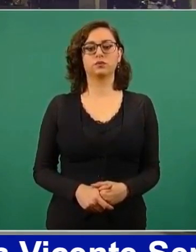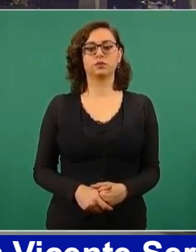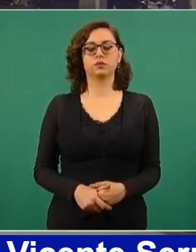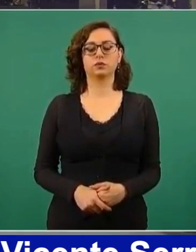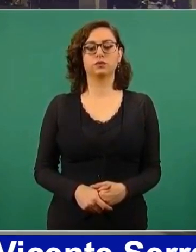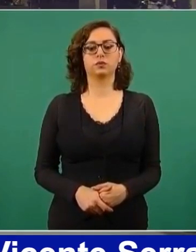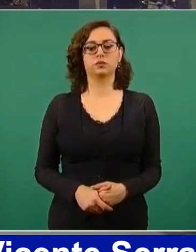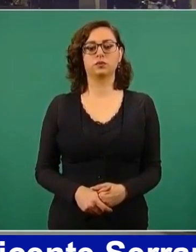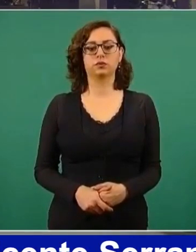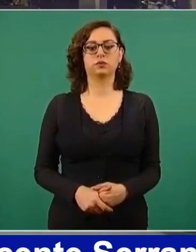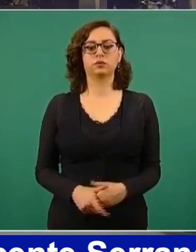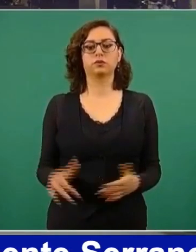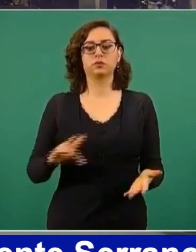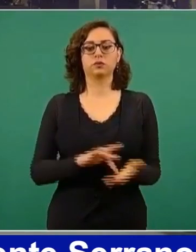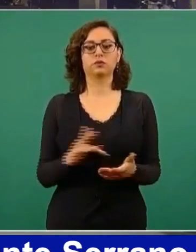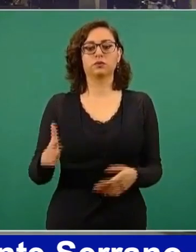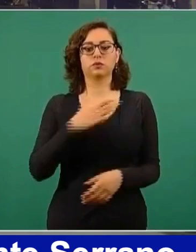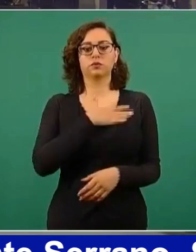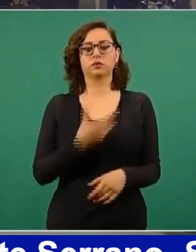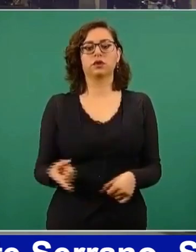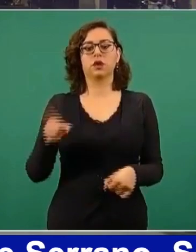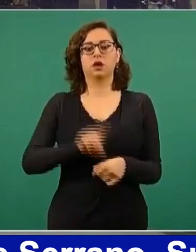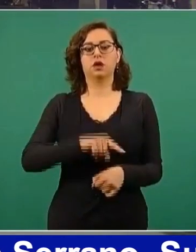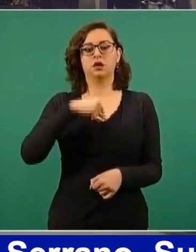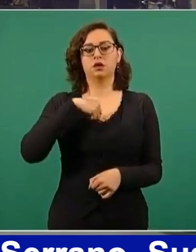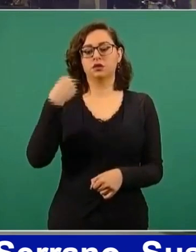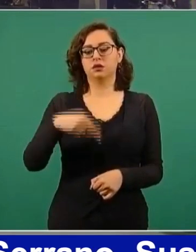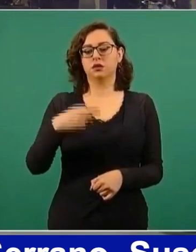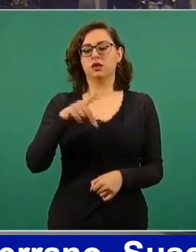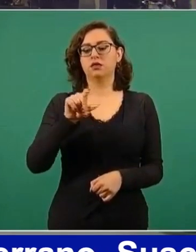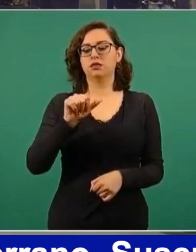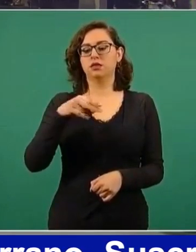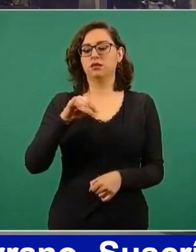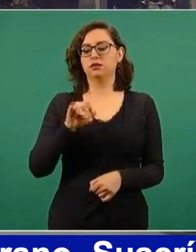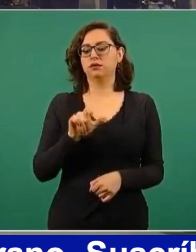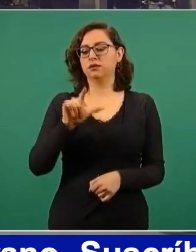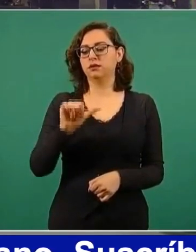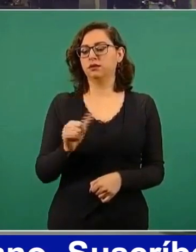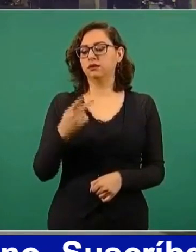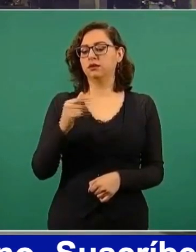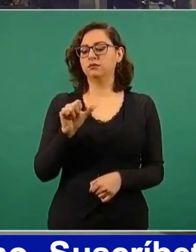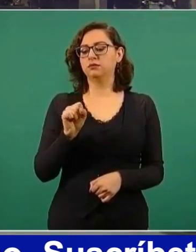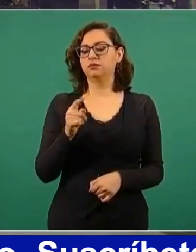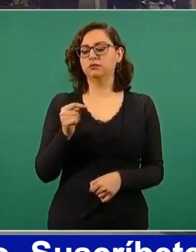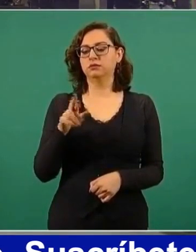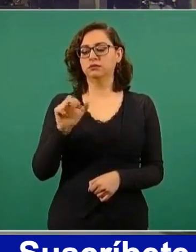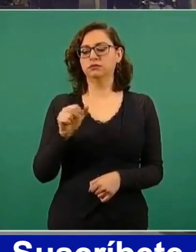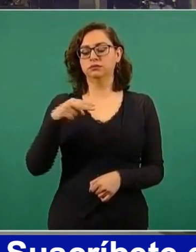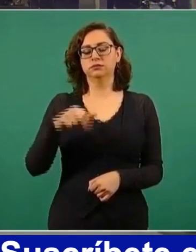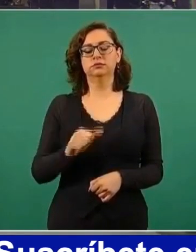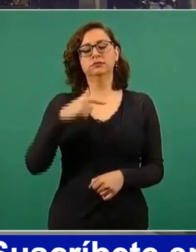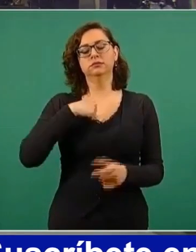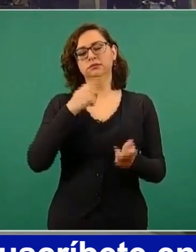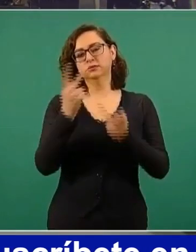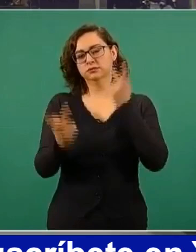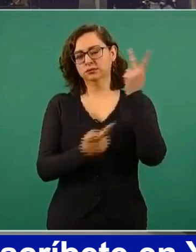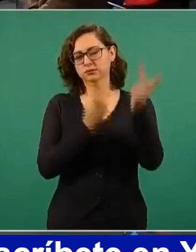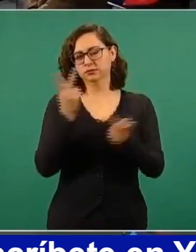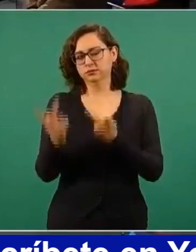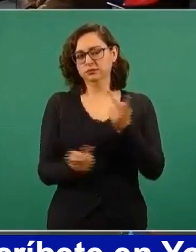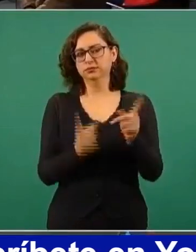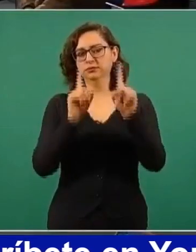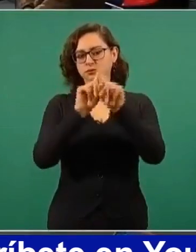Gracias. Buenos días, Daniela Pastrana, de pie de página, presidente. Bueno, hay un par de preguntas que tengo